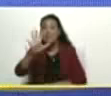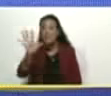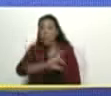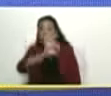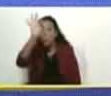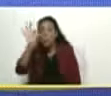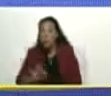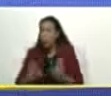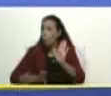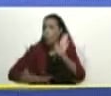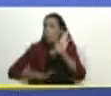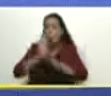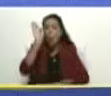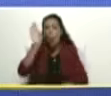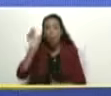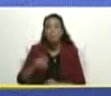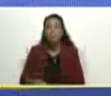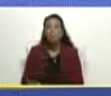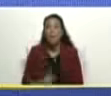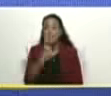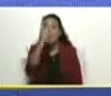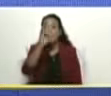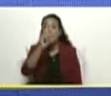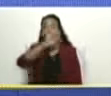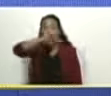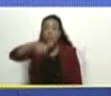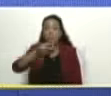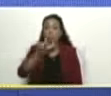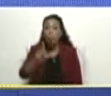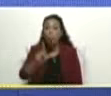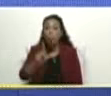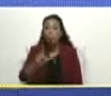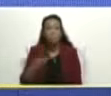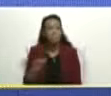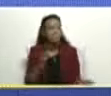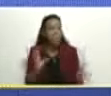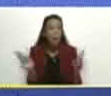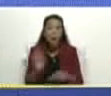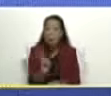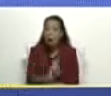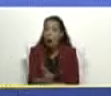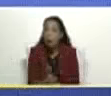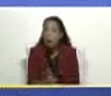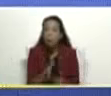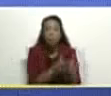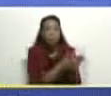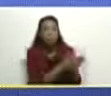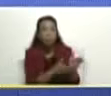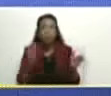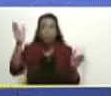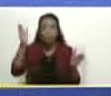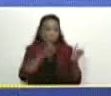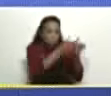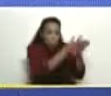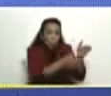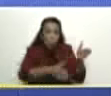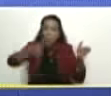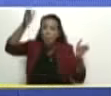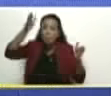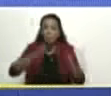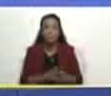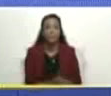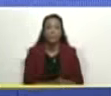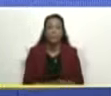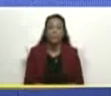y la meta es 1º de julio. Apretar, pues. Apretar duro. Como dice mi amigo